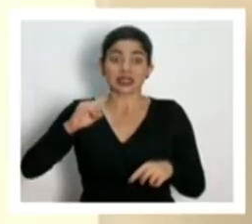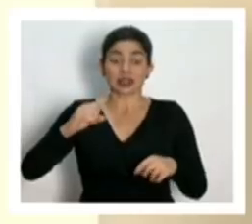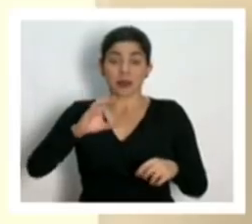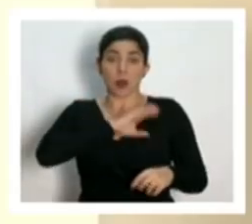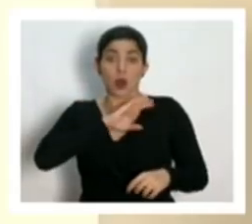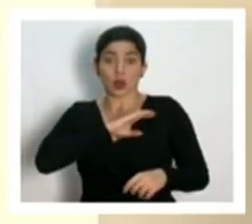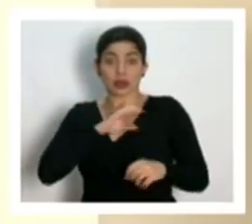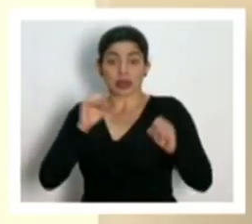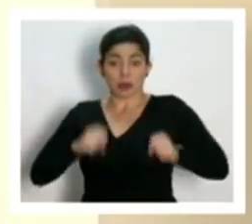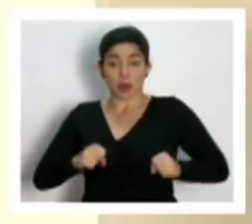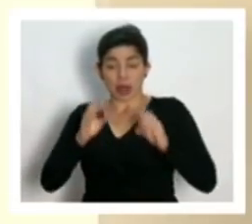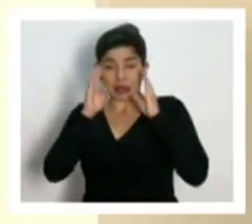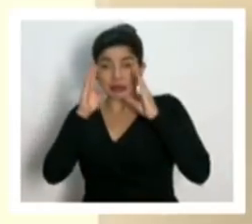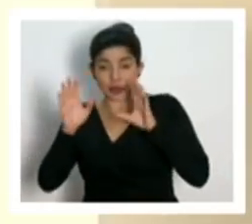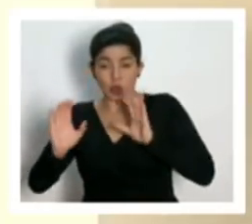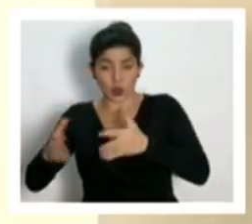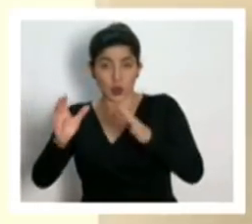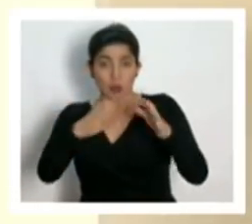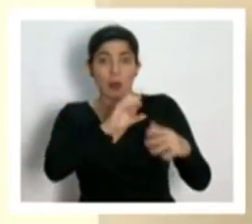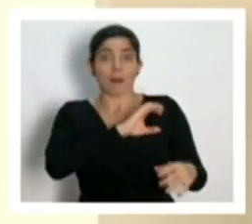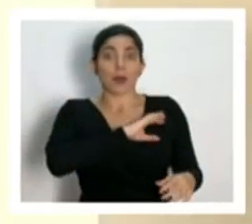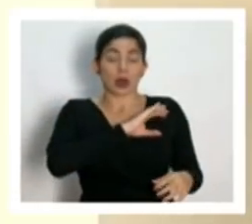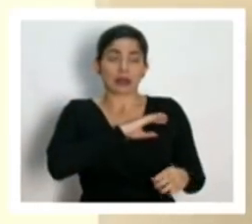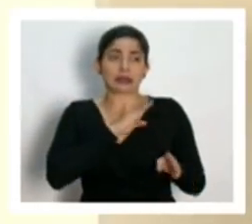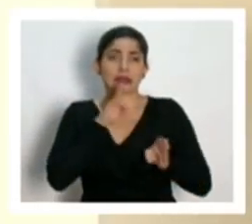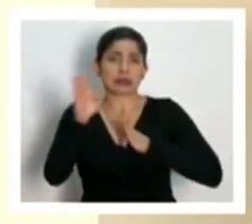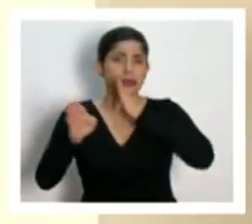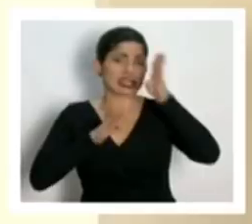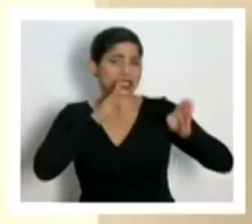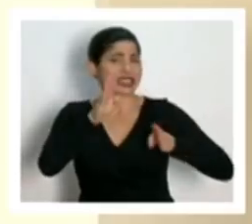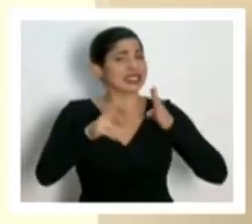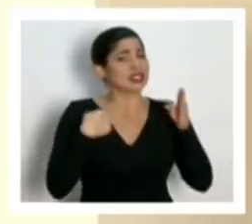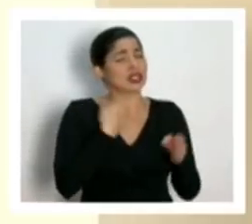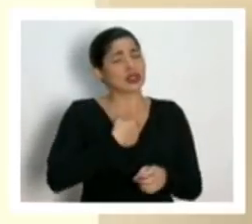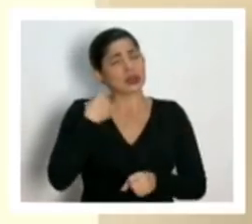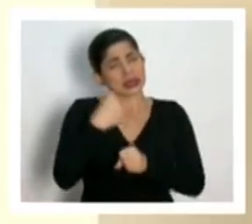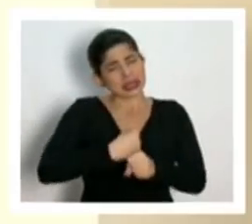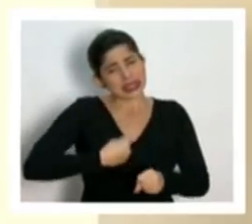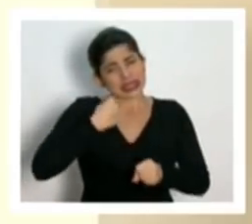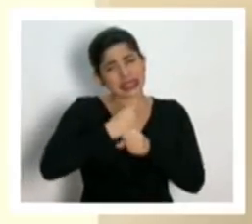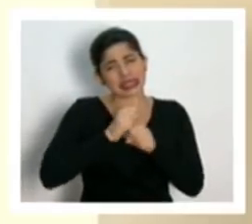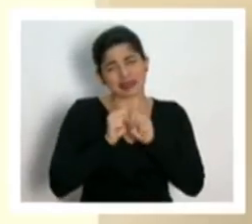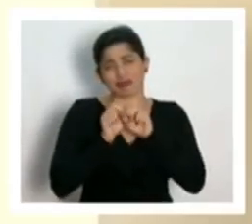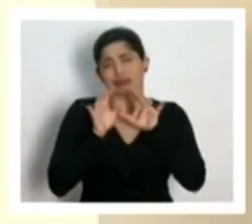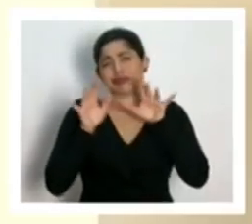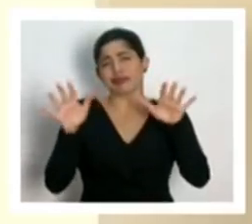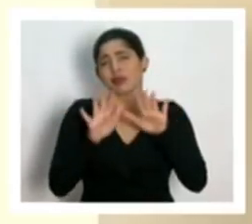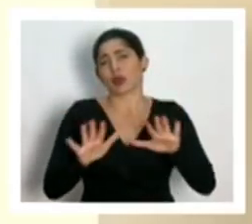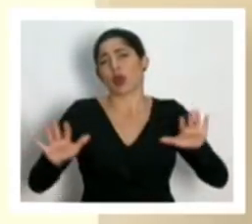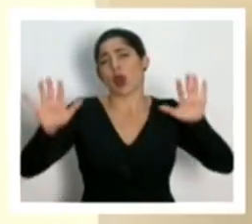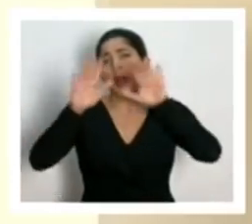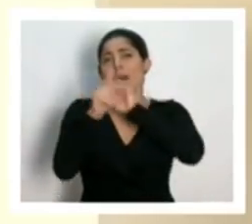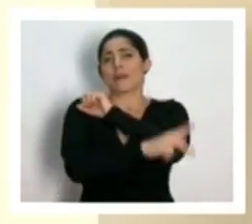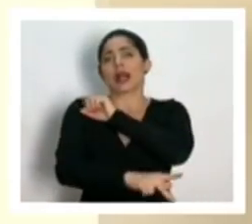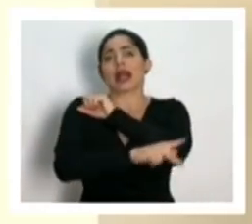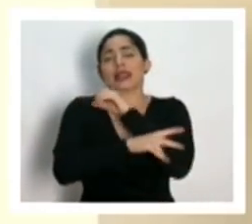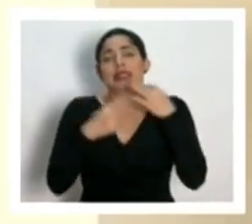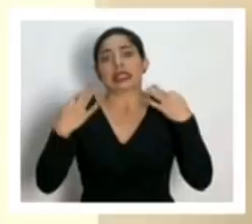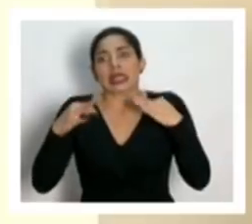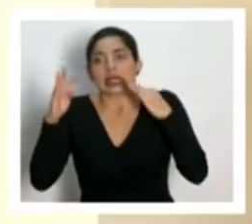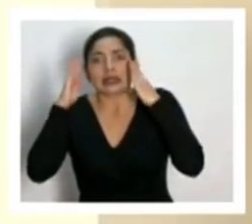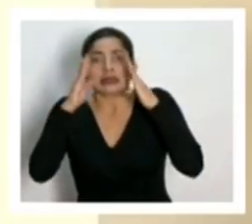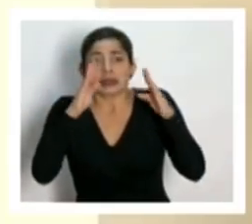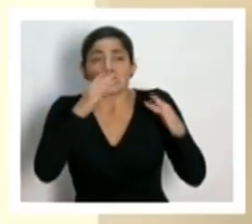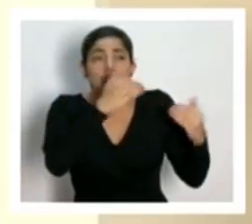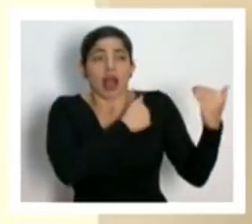fuerza pública y los diferentes cuerpos de policía pues estamos haciendo todo lo que podemos a lo largo y ancho del país y estamos tratando de atender todos los